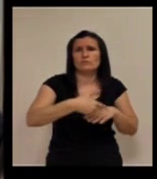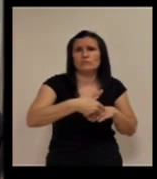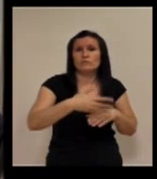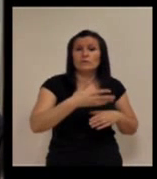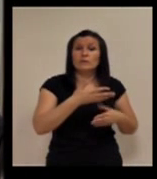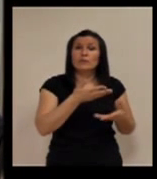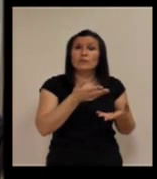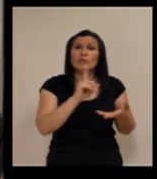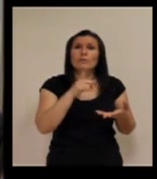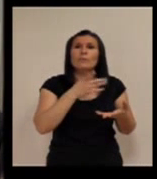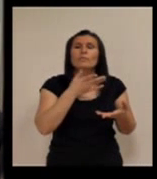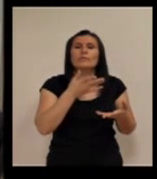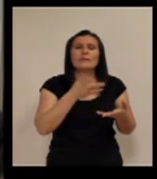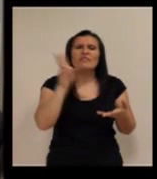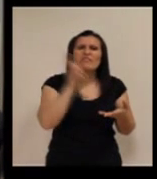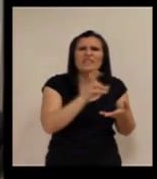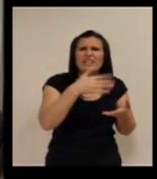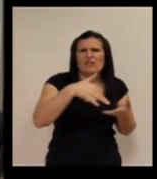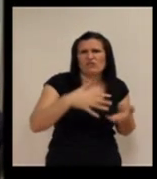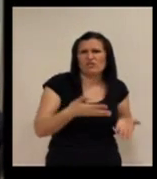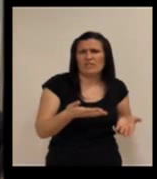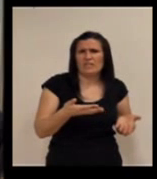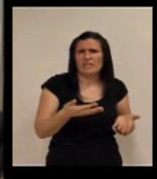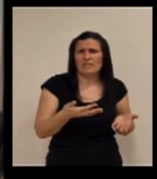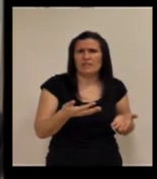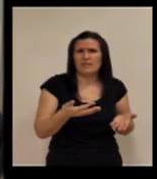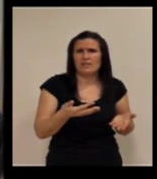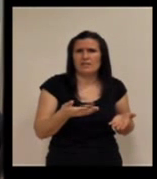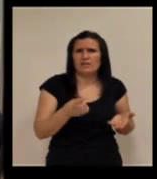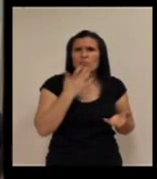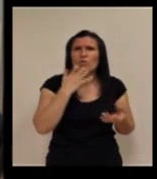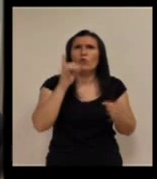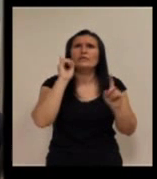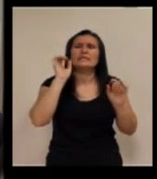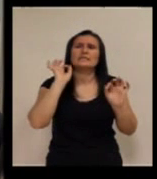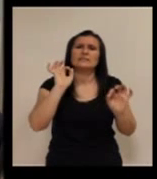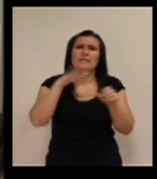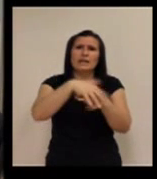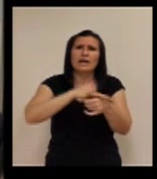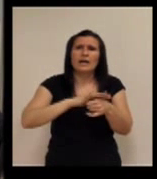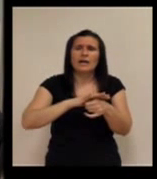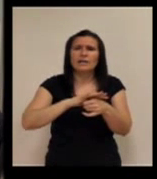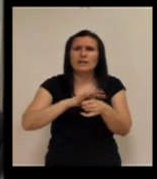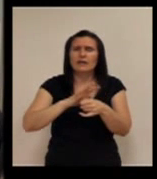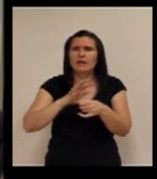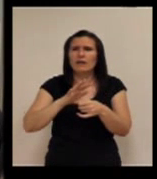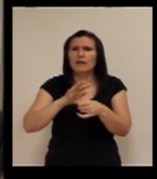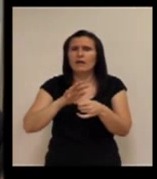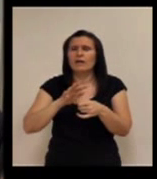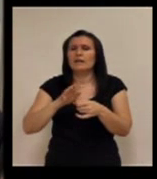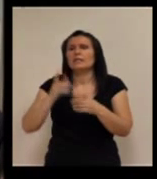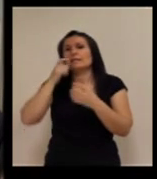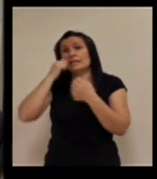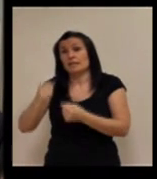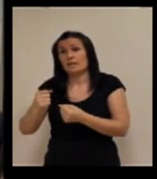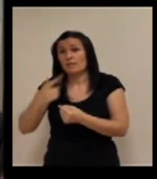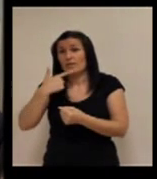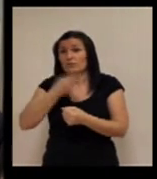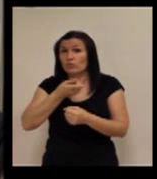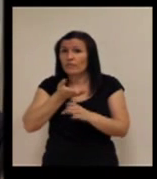primaria van a coger el soldado y dice ¿Y esto de dónde viene? Porque no viene de un área sanitaria, viene de un área social.